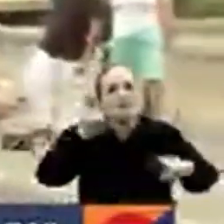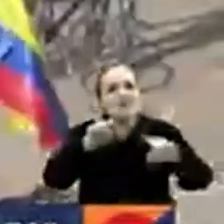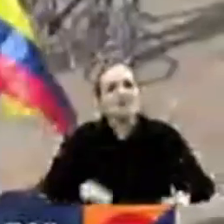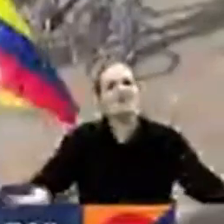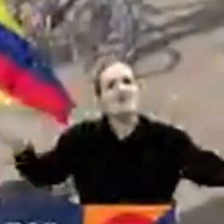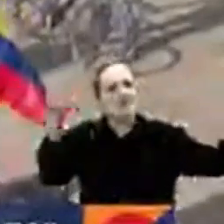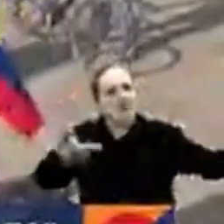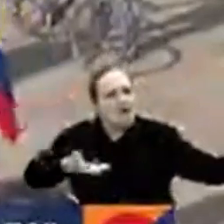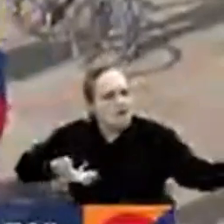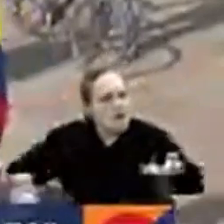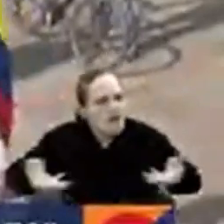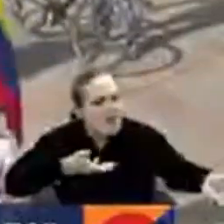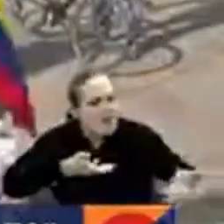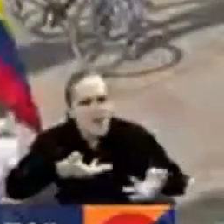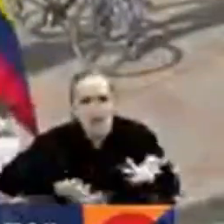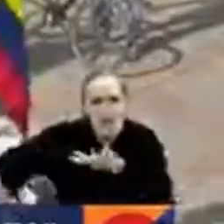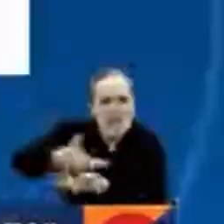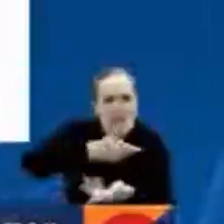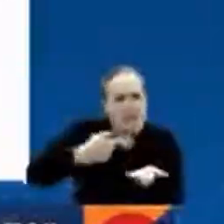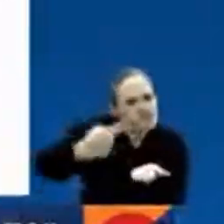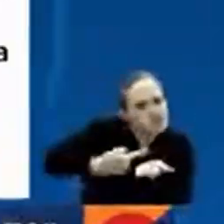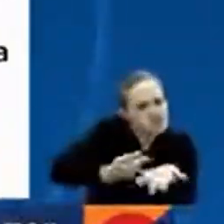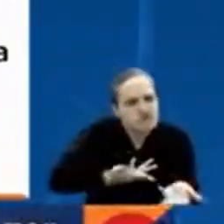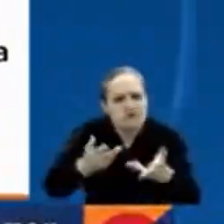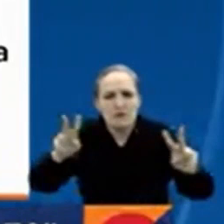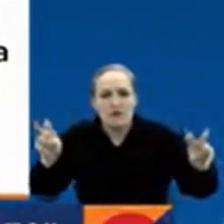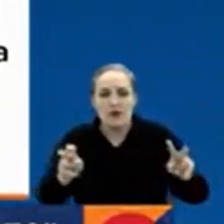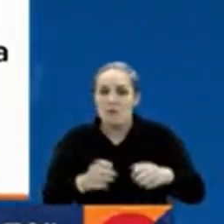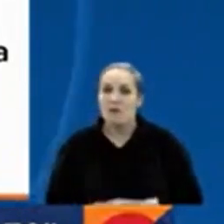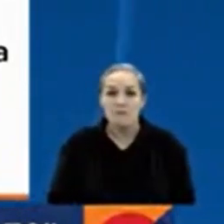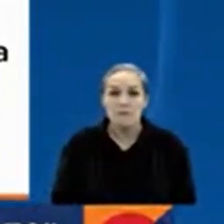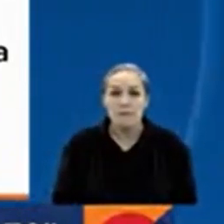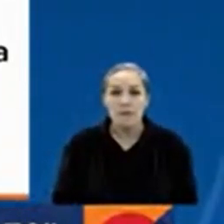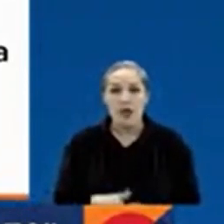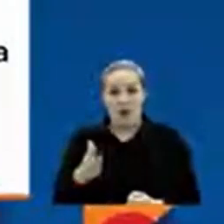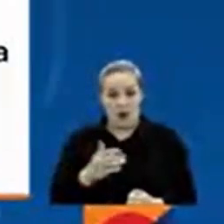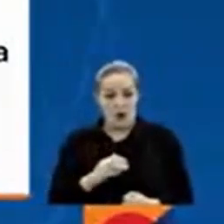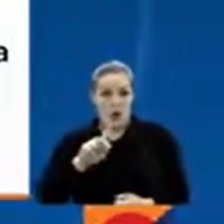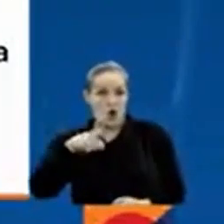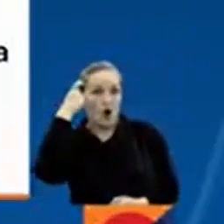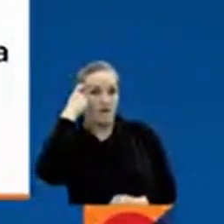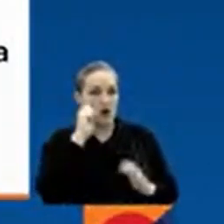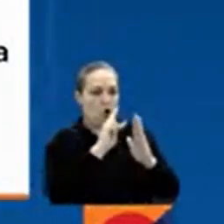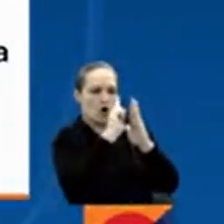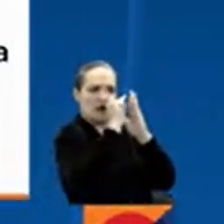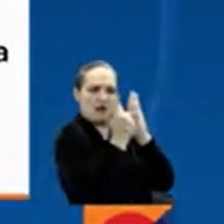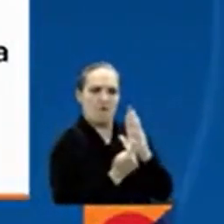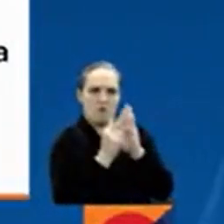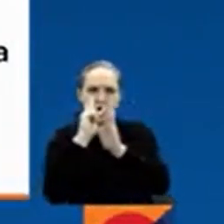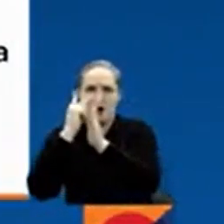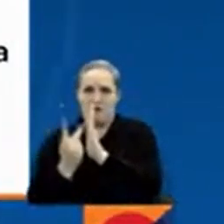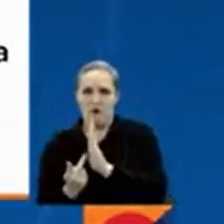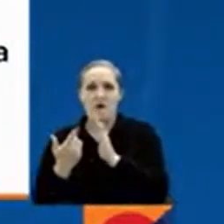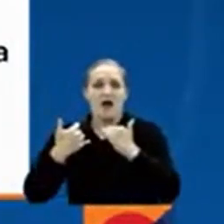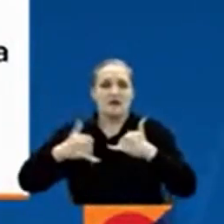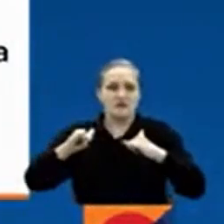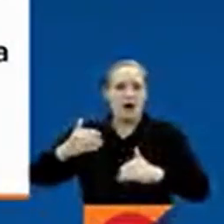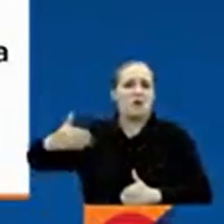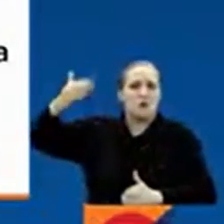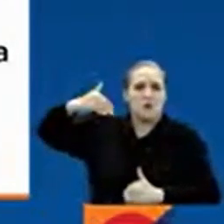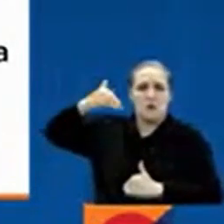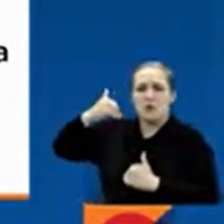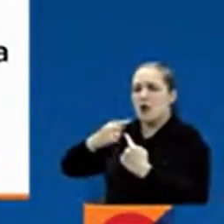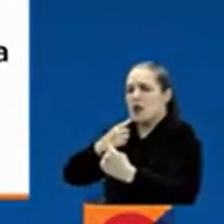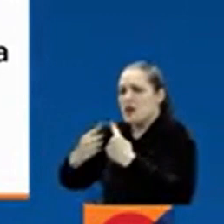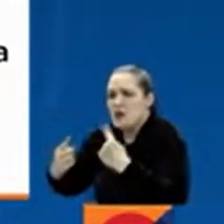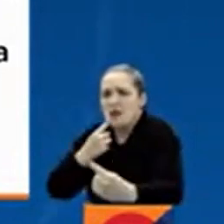escenario para discutir las reformas propuestas. Las reformas que propone el gobierno se han discutido por los movimientos sociales desde hace años en